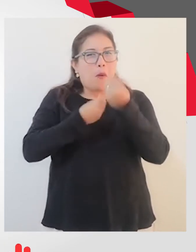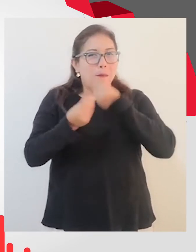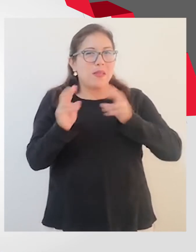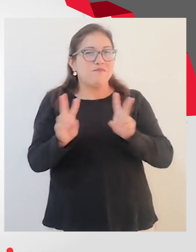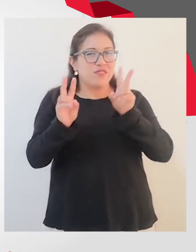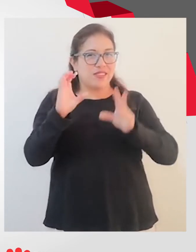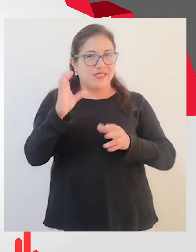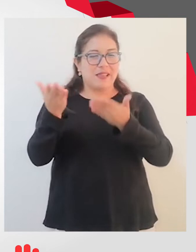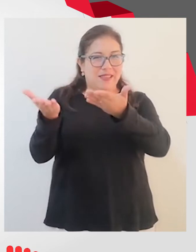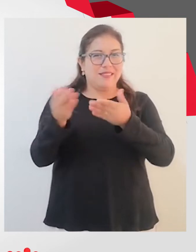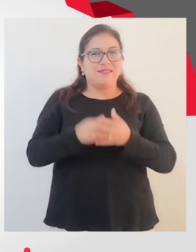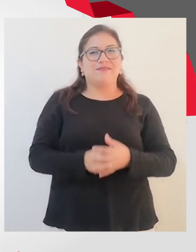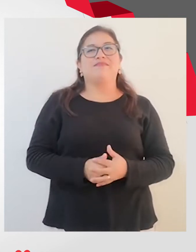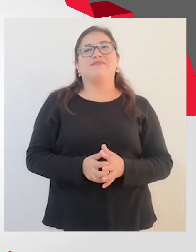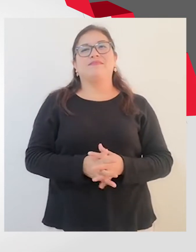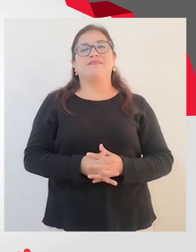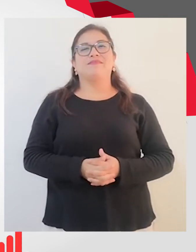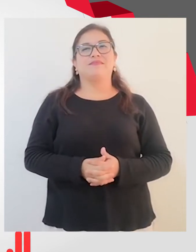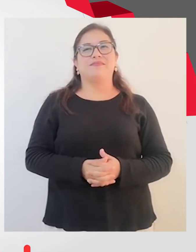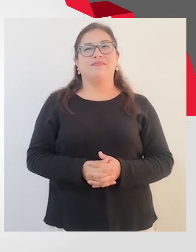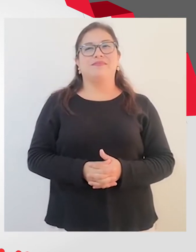la vitamina C. Adelante.